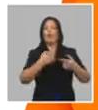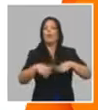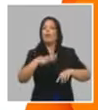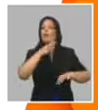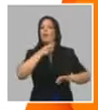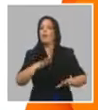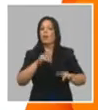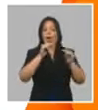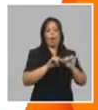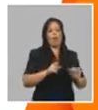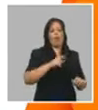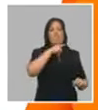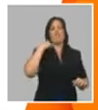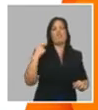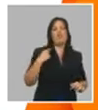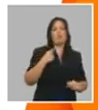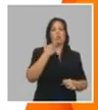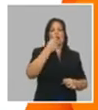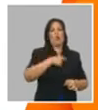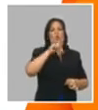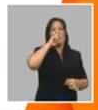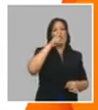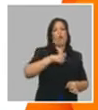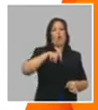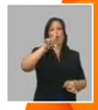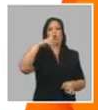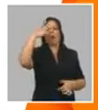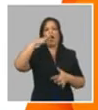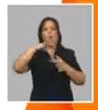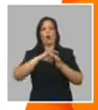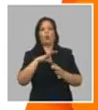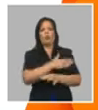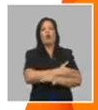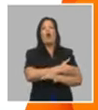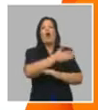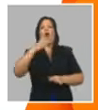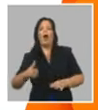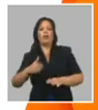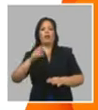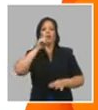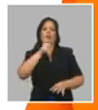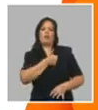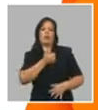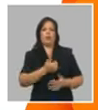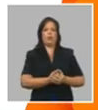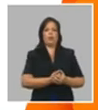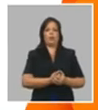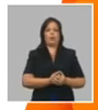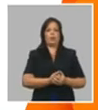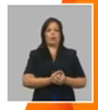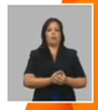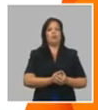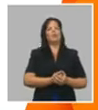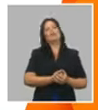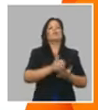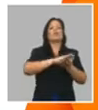julio, en agosto, en septiembre y así sucesivamente hasta diciembre? Se van a prorrogar igual 180 días